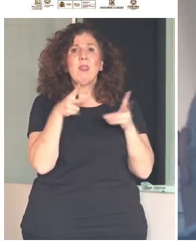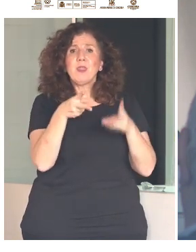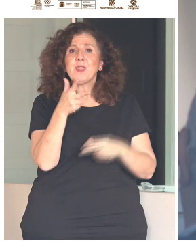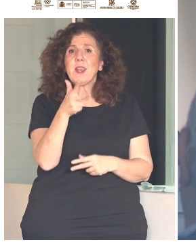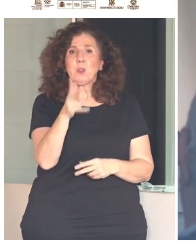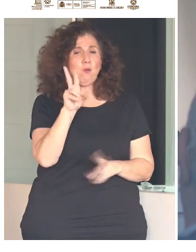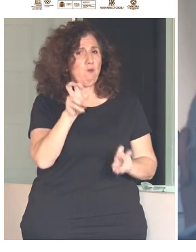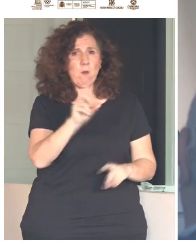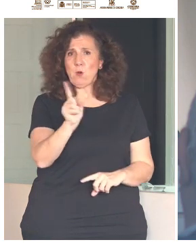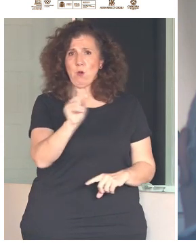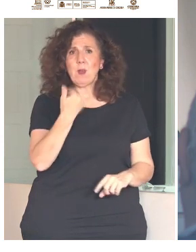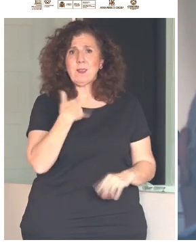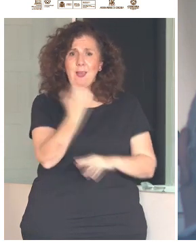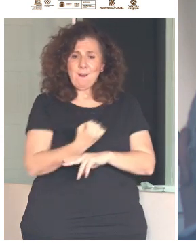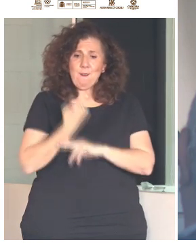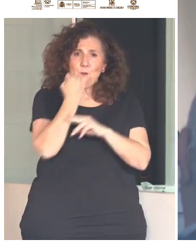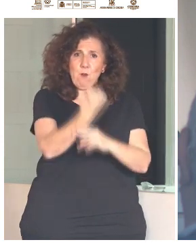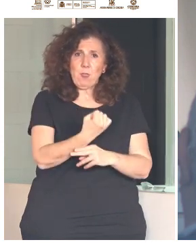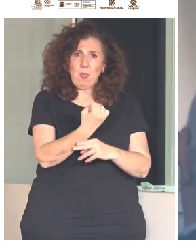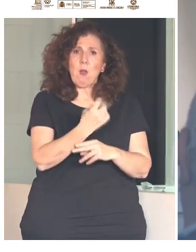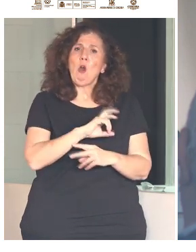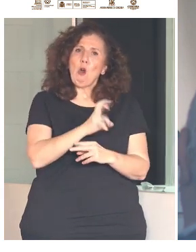refuerza a aquellos que ya estaban reconocidos.